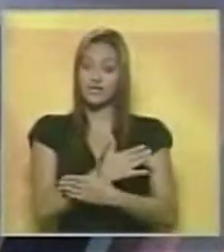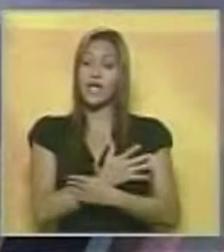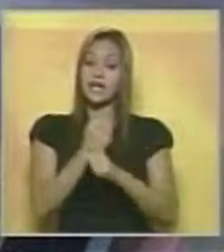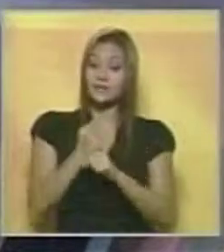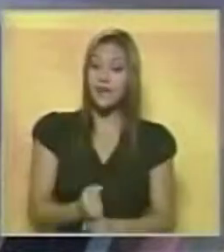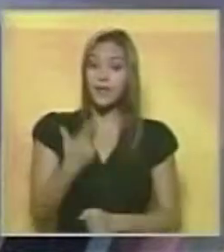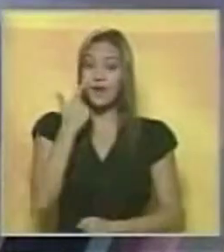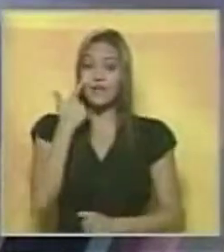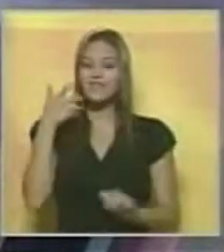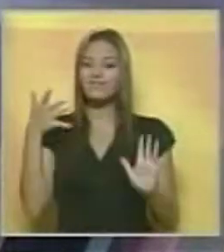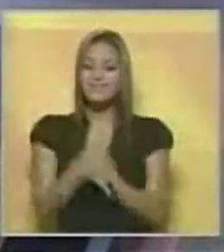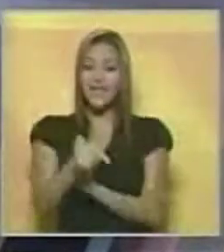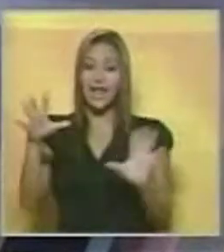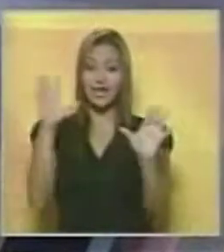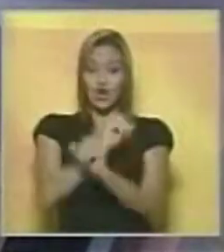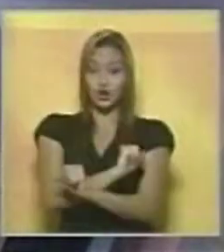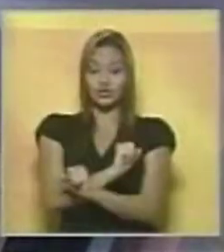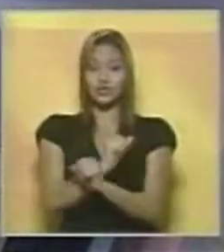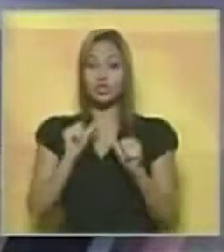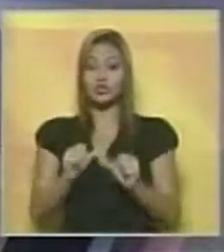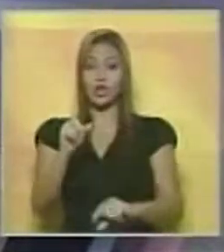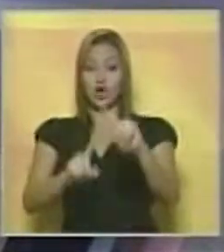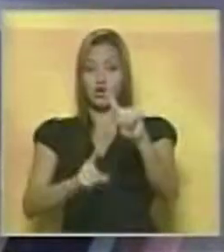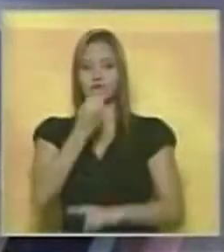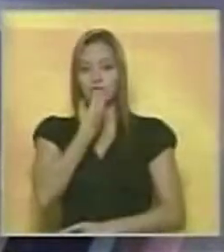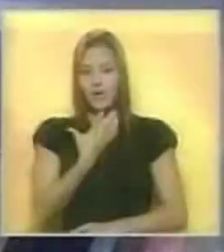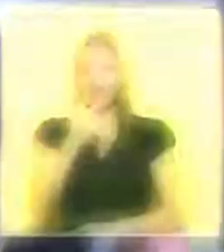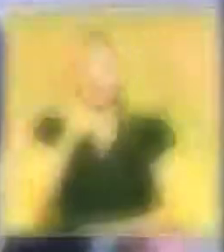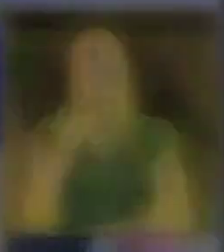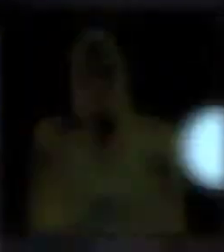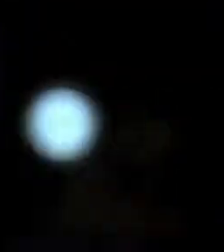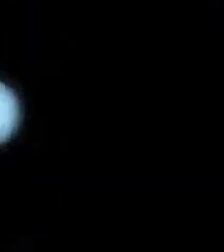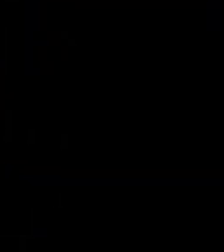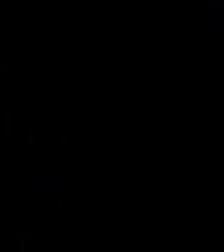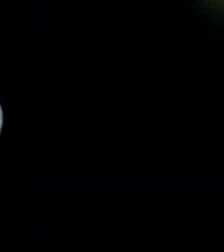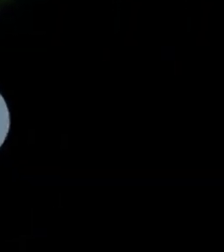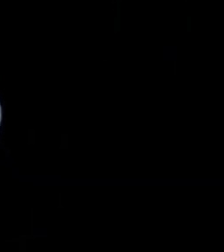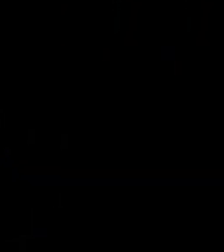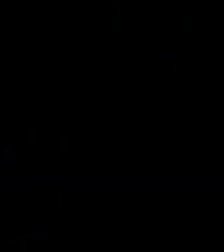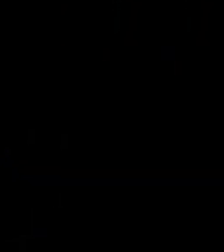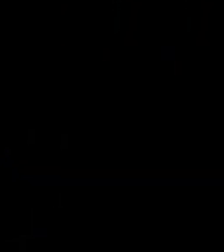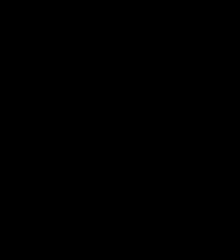esperar a ver qué pasa esta noche. Enhorabuena y que continúen. Entonces, los éxitos, vamos con las noticias.